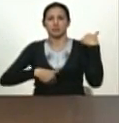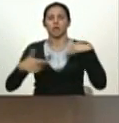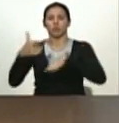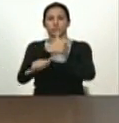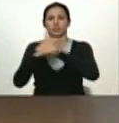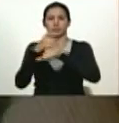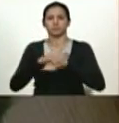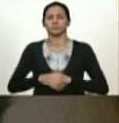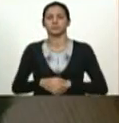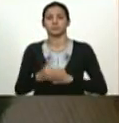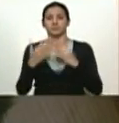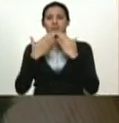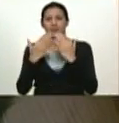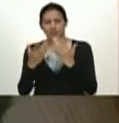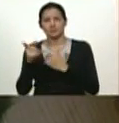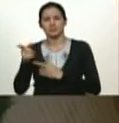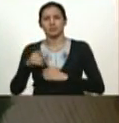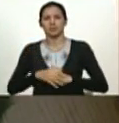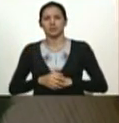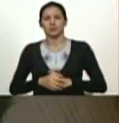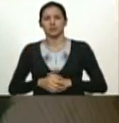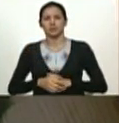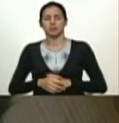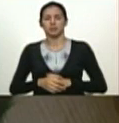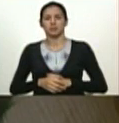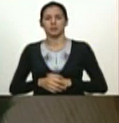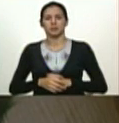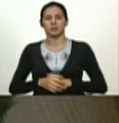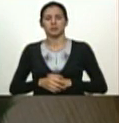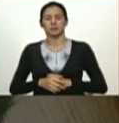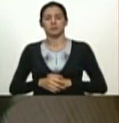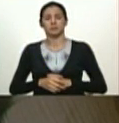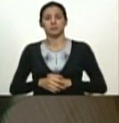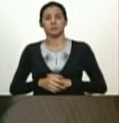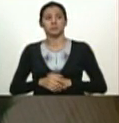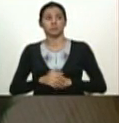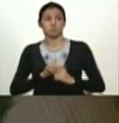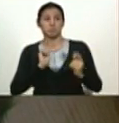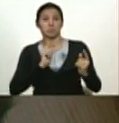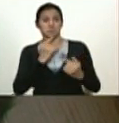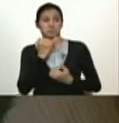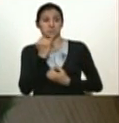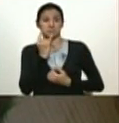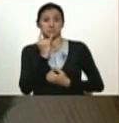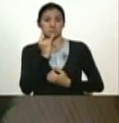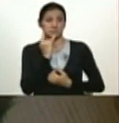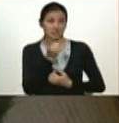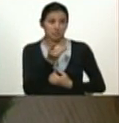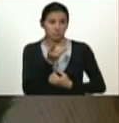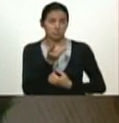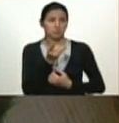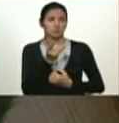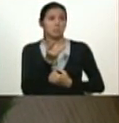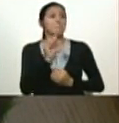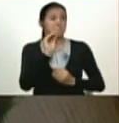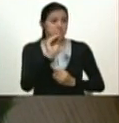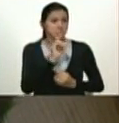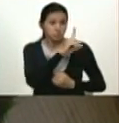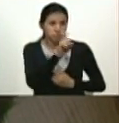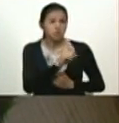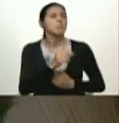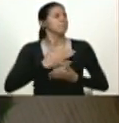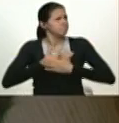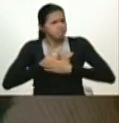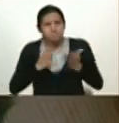Le agradezco porque apenas conversé con él me dijo lo que necesite presidente, lo que